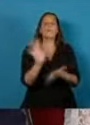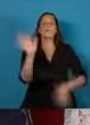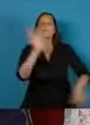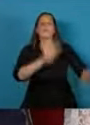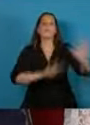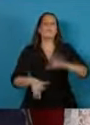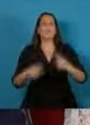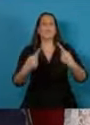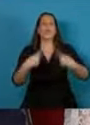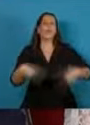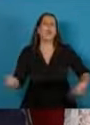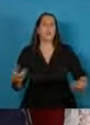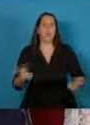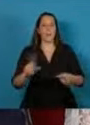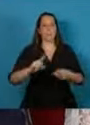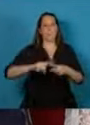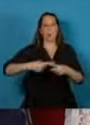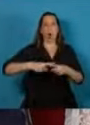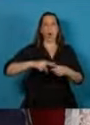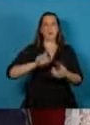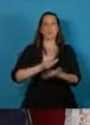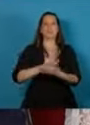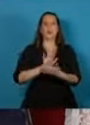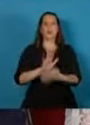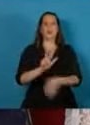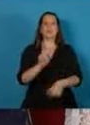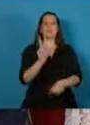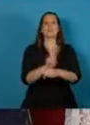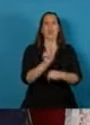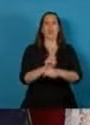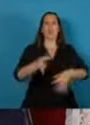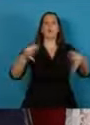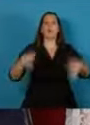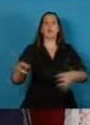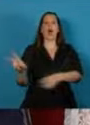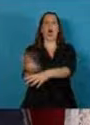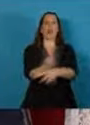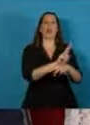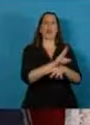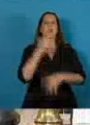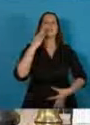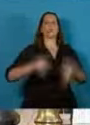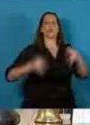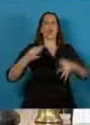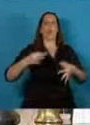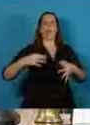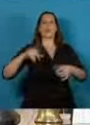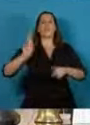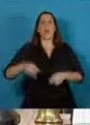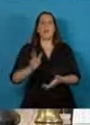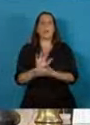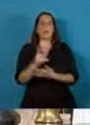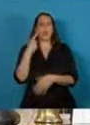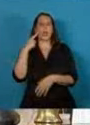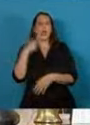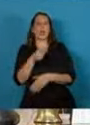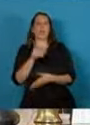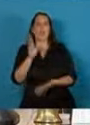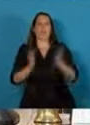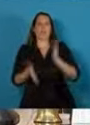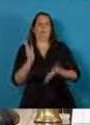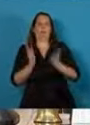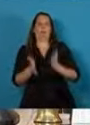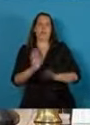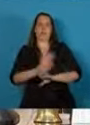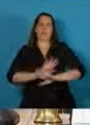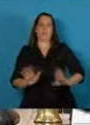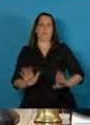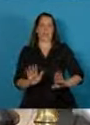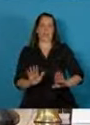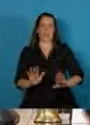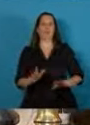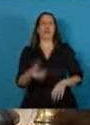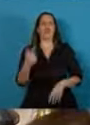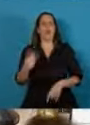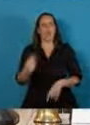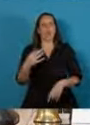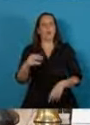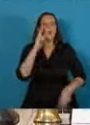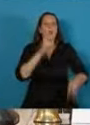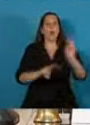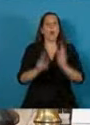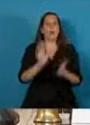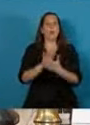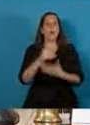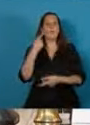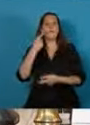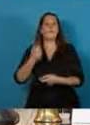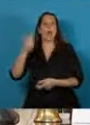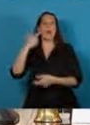la política de seguridad ciudadana y prevención de la violencia debemos escapar a la lógica del gatillo fácil